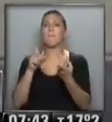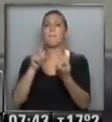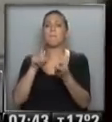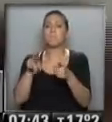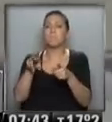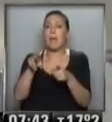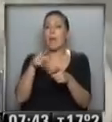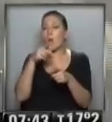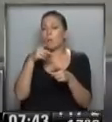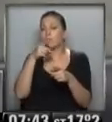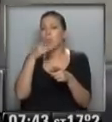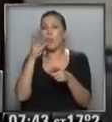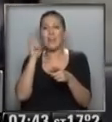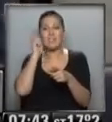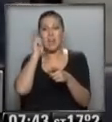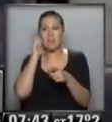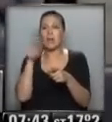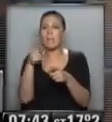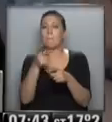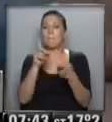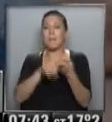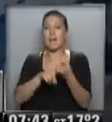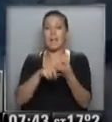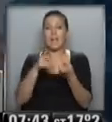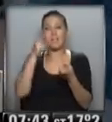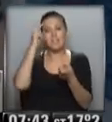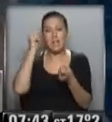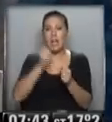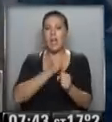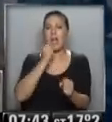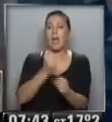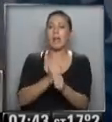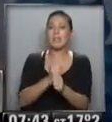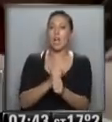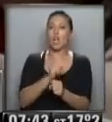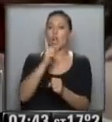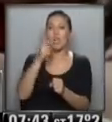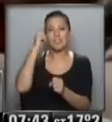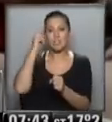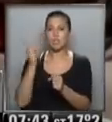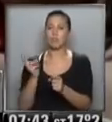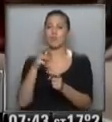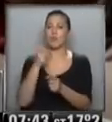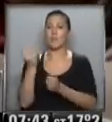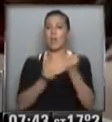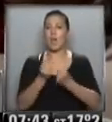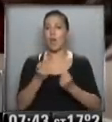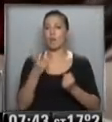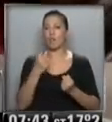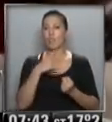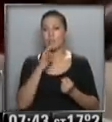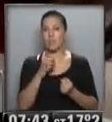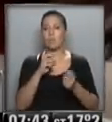40 años, inicia un viaje en auto, la pareja es chilena, hacia el norte de Chile, subiendo al auto a sus dos hijos y todos los problemas y las